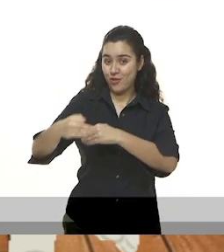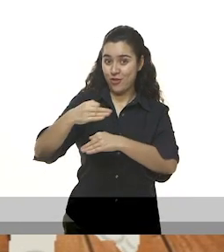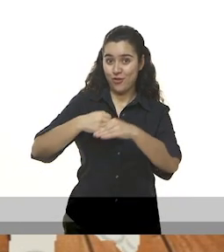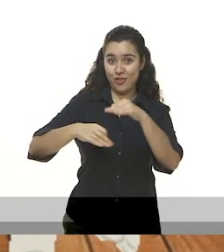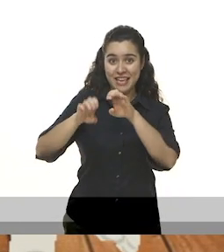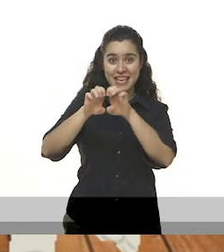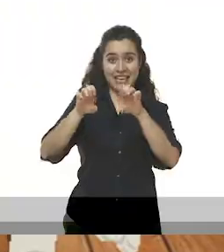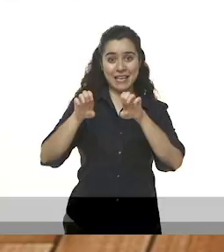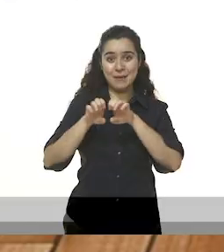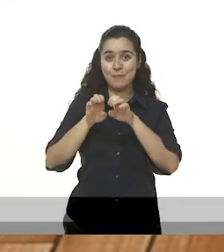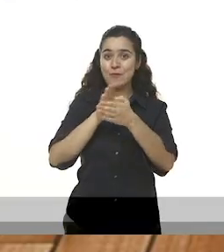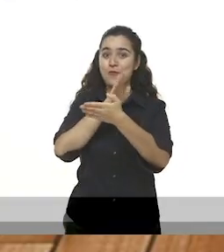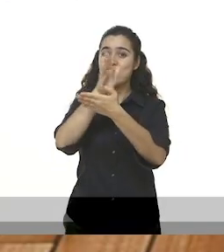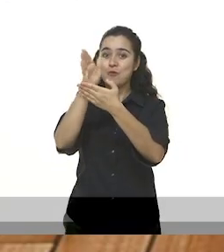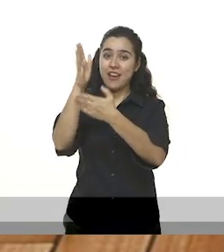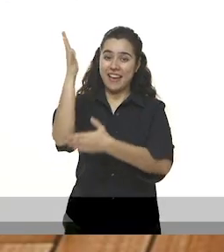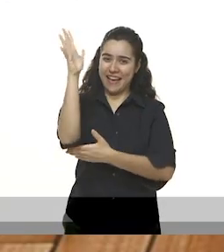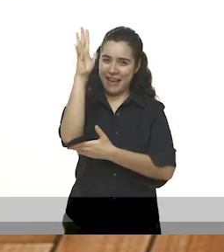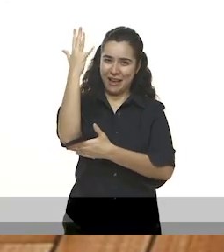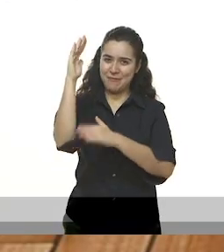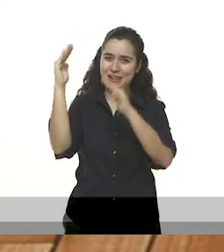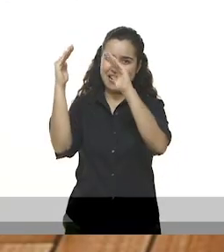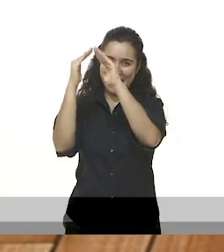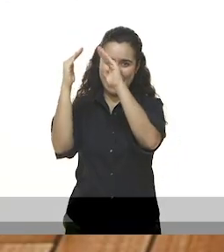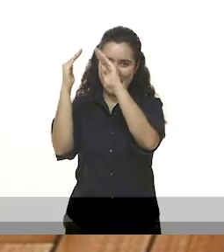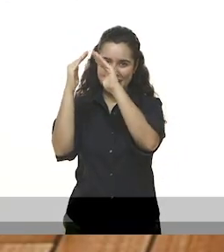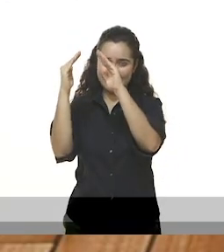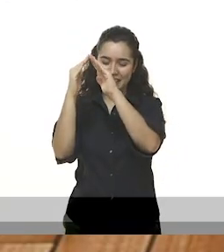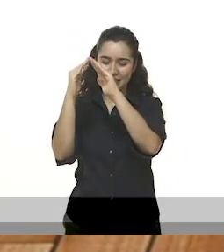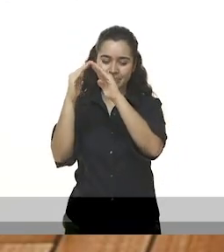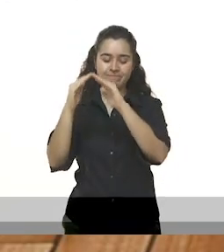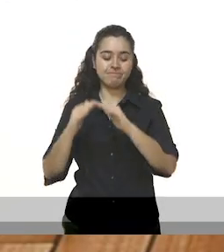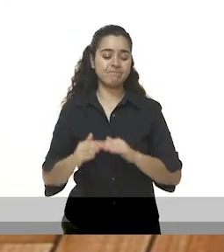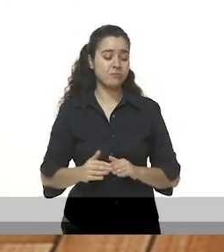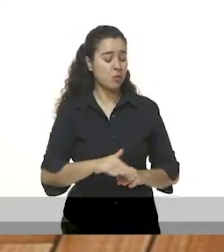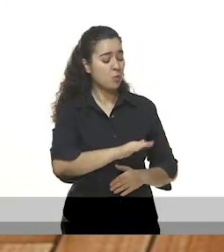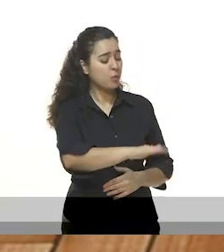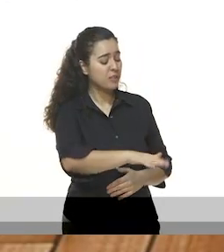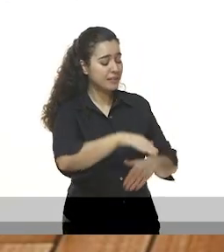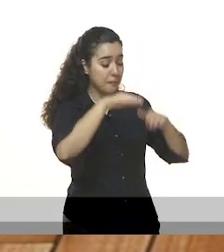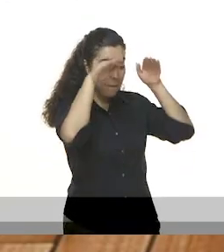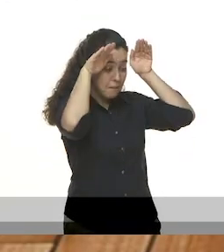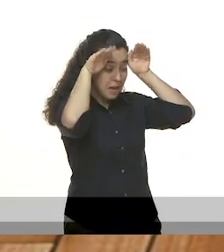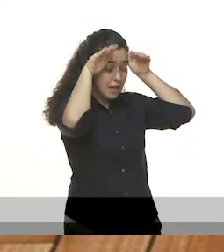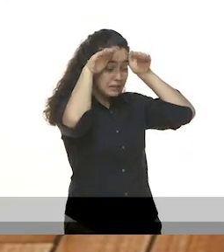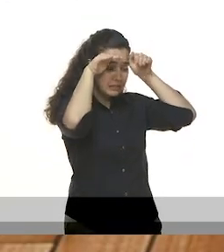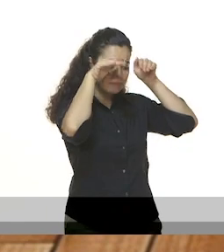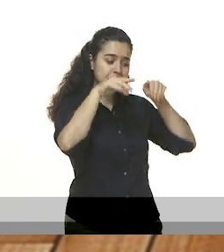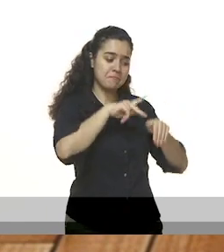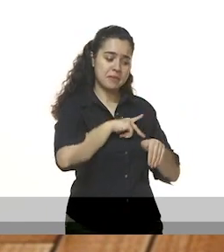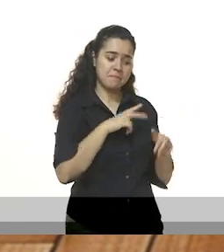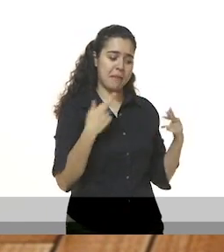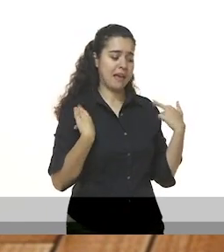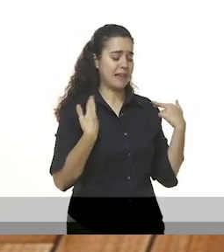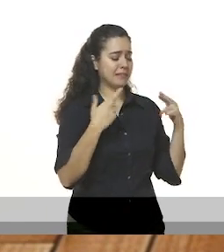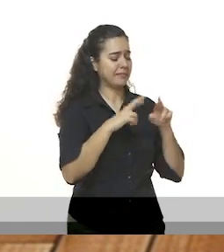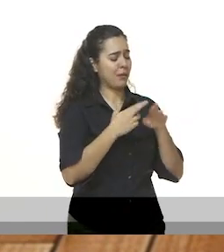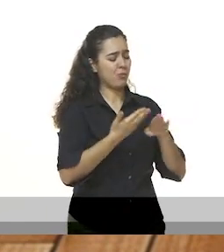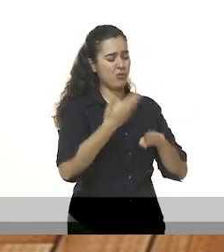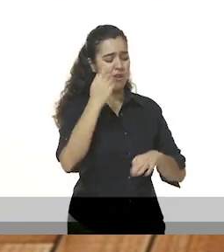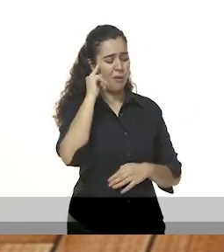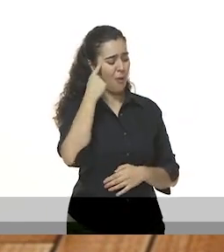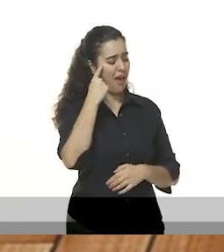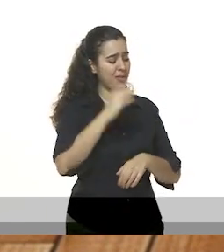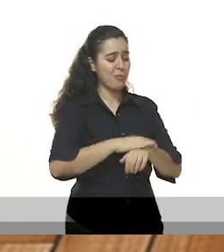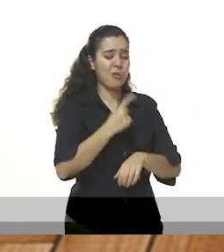Max en la casa del árbol. Y Beto le dijo a Max, Hola Max, El día de hoy la maestra habló con los compañeros porque muchos de ellos no